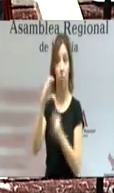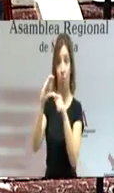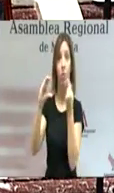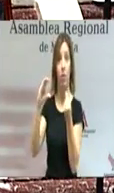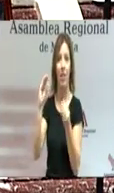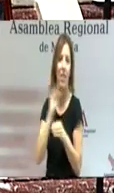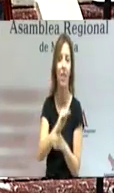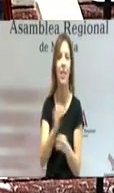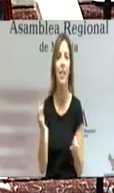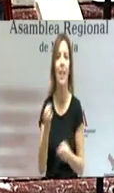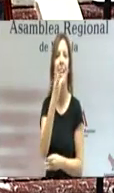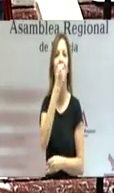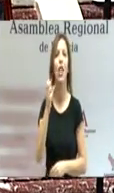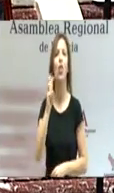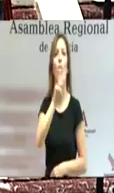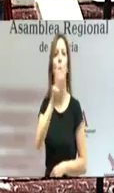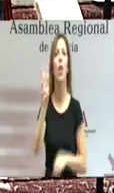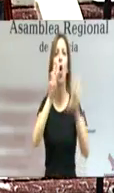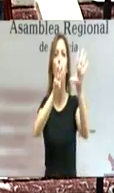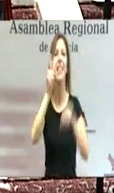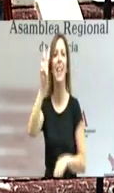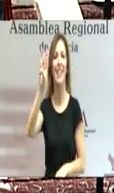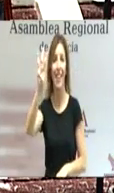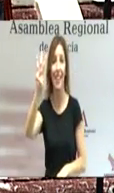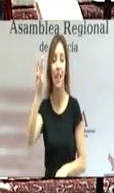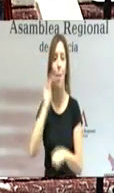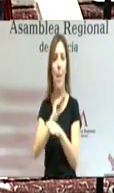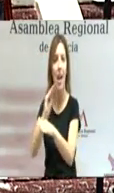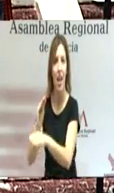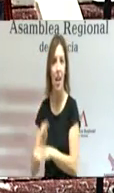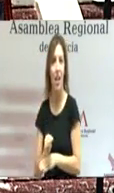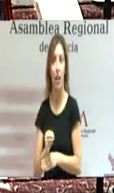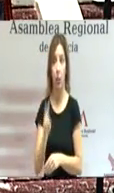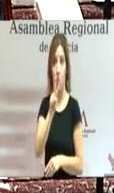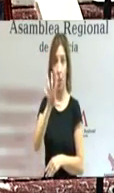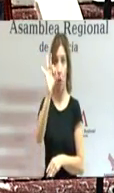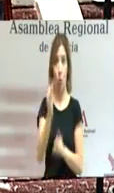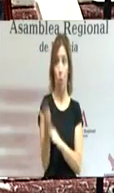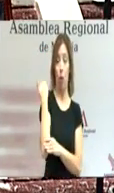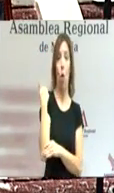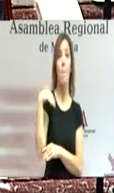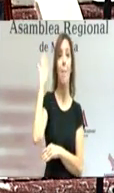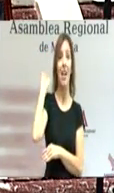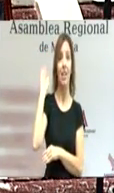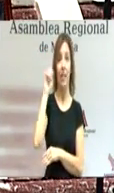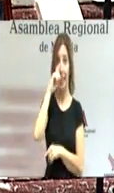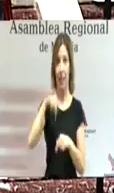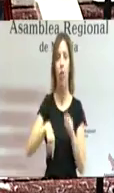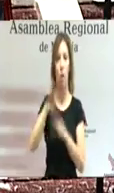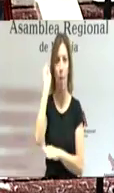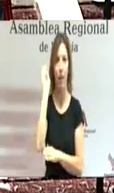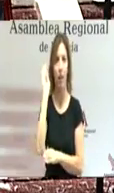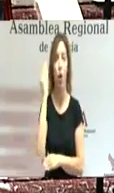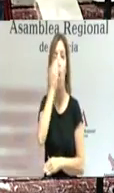38.483 becas, un 25% más que el curso anterior. Los comedores